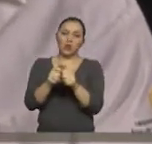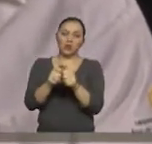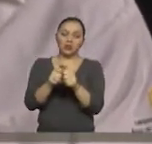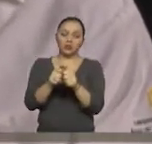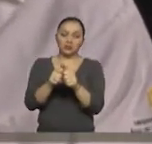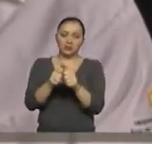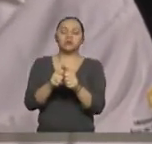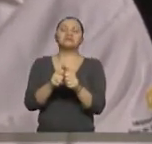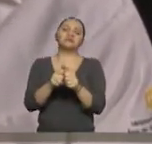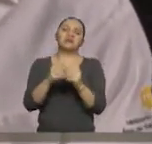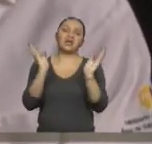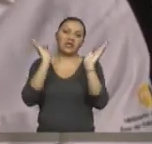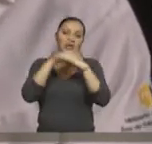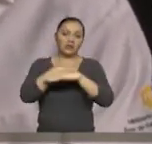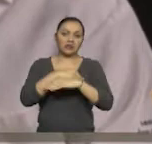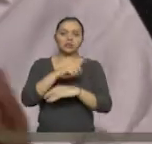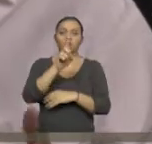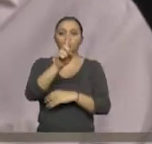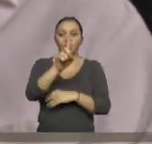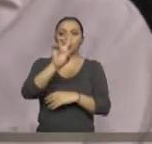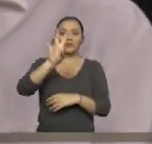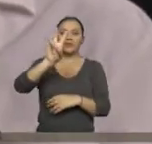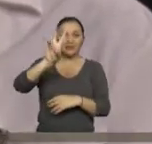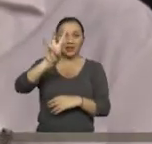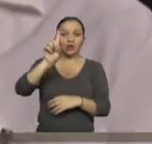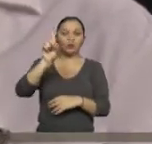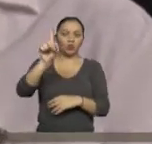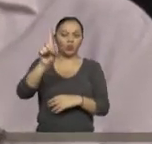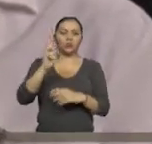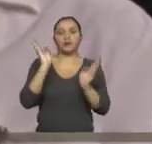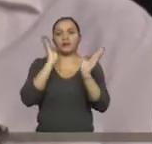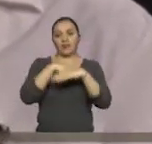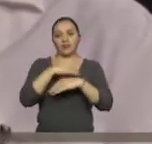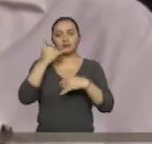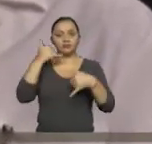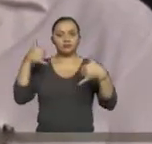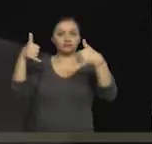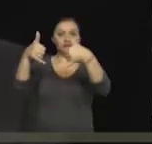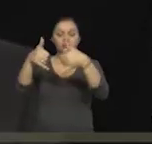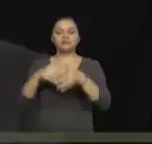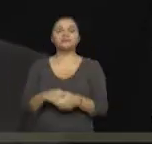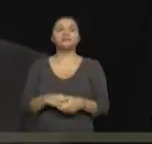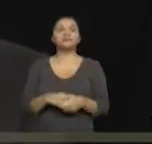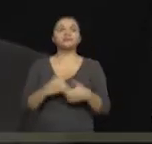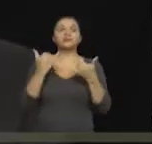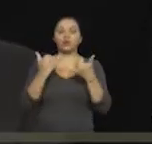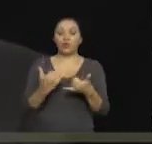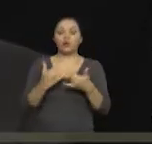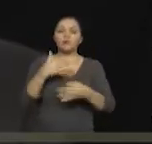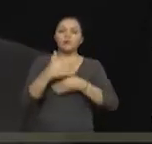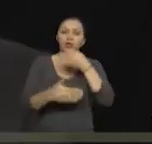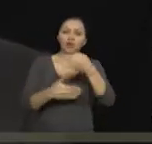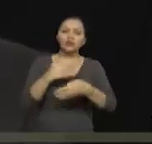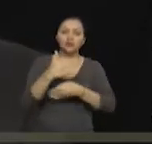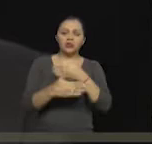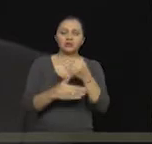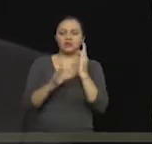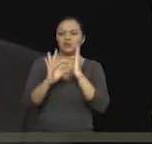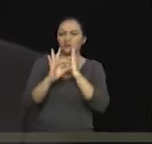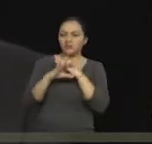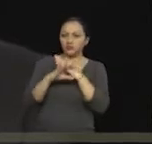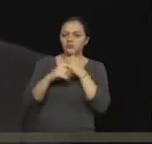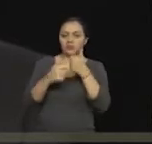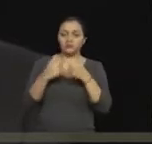a la línea 171, que es gratuita. Reber, ¿qué importante es cuando vemos que el procedimiento funciona desde el